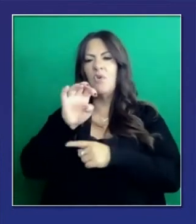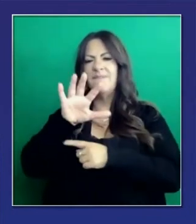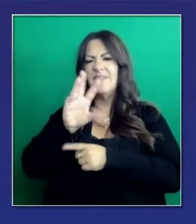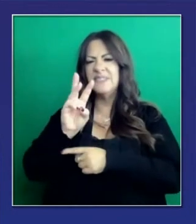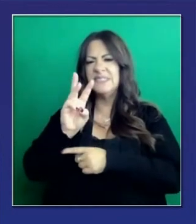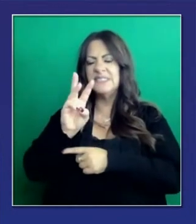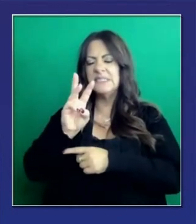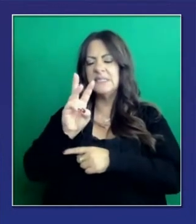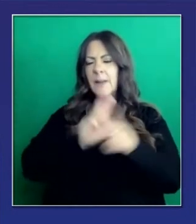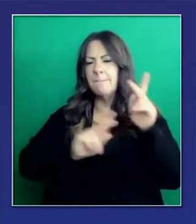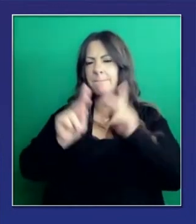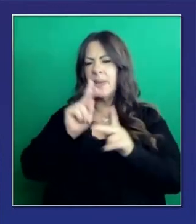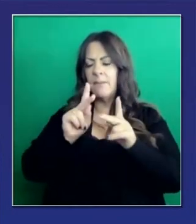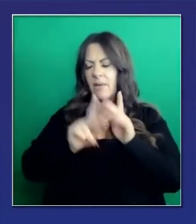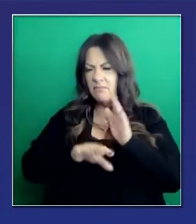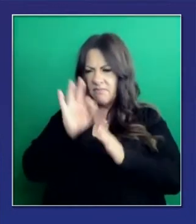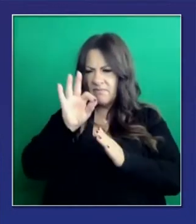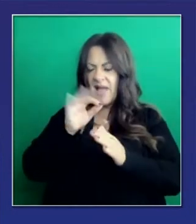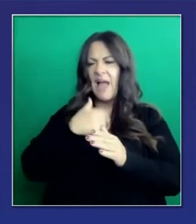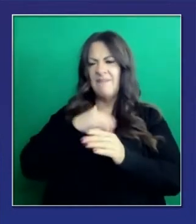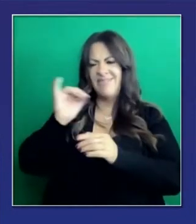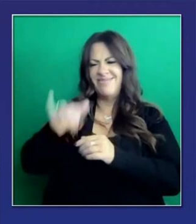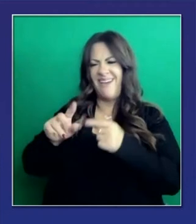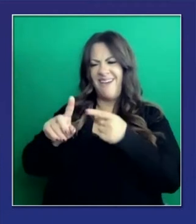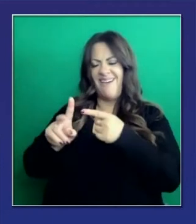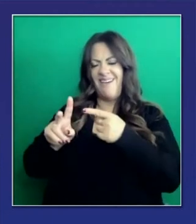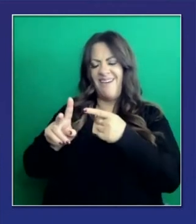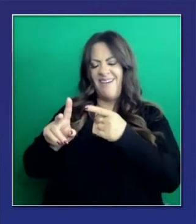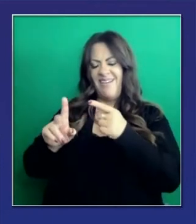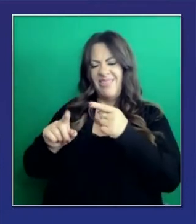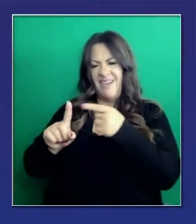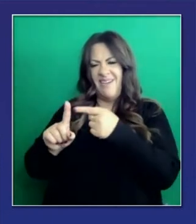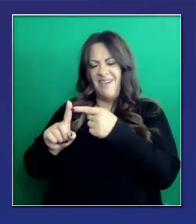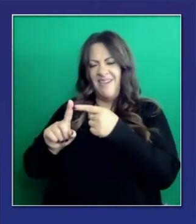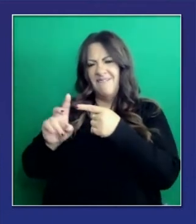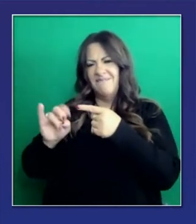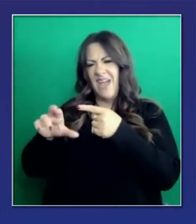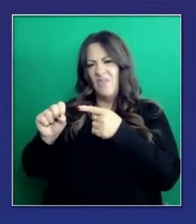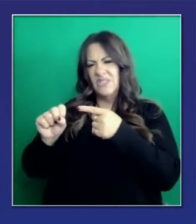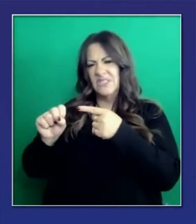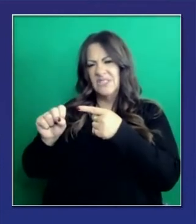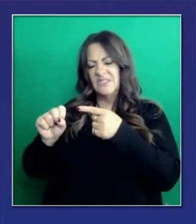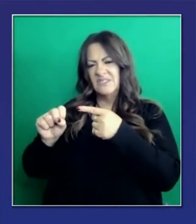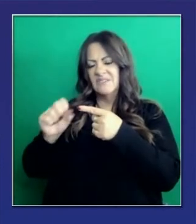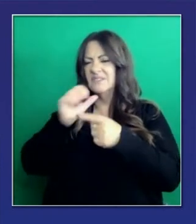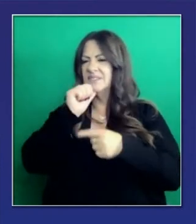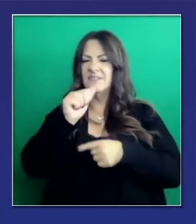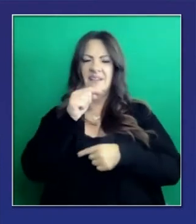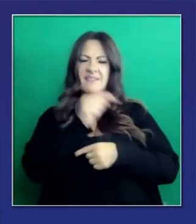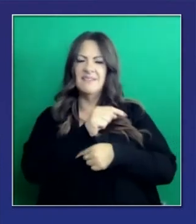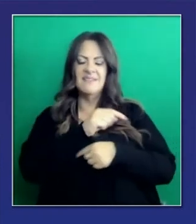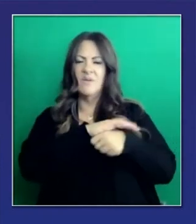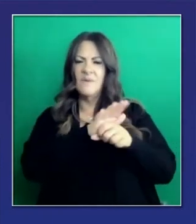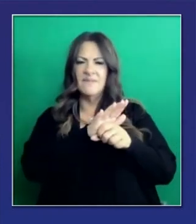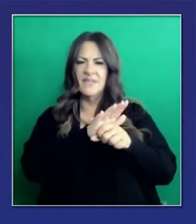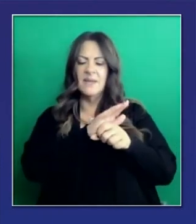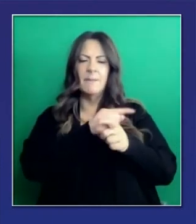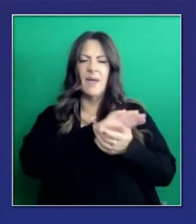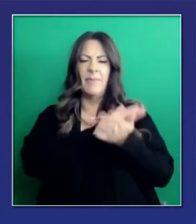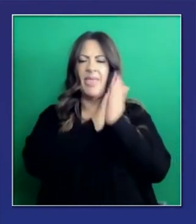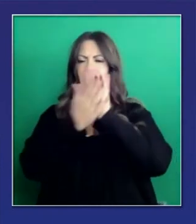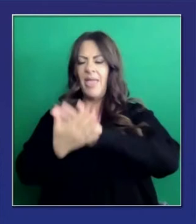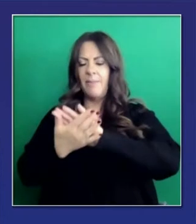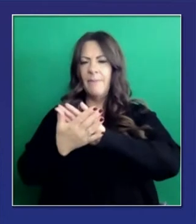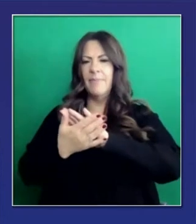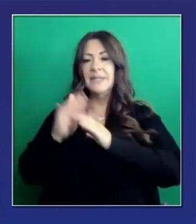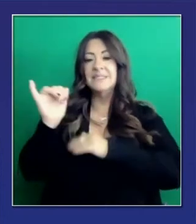456 casos de esa variedad en particular han sido reportados en el norte y el sur de California. Y en cuanto a la variedad